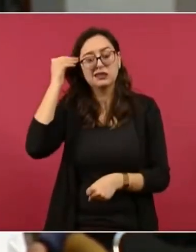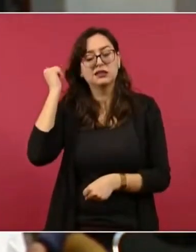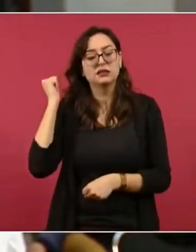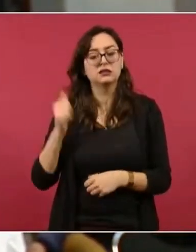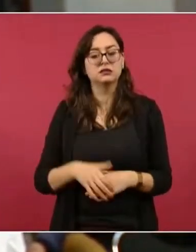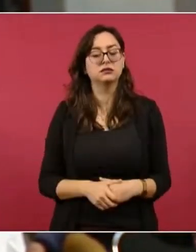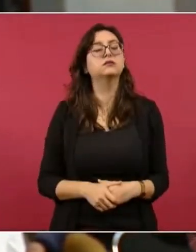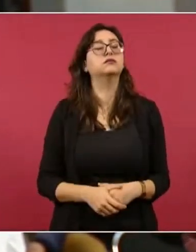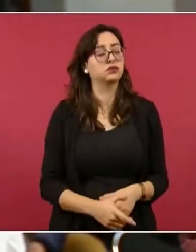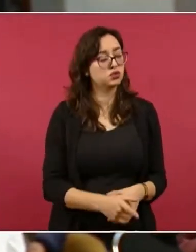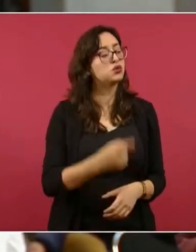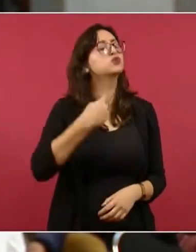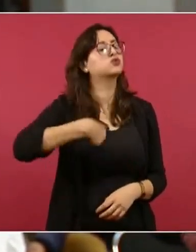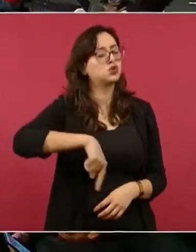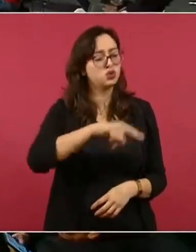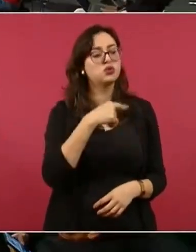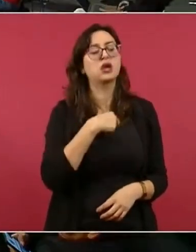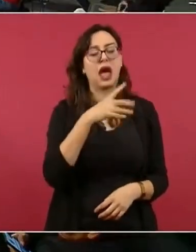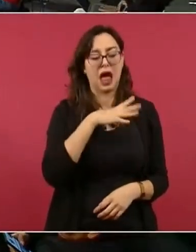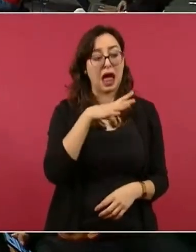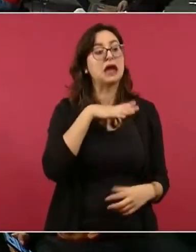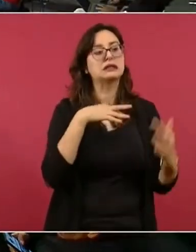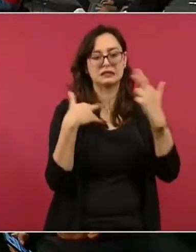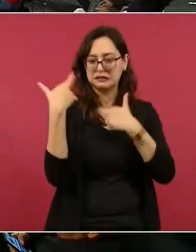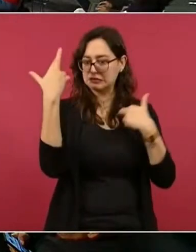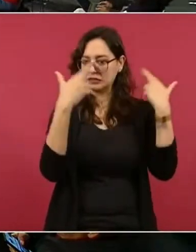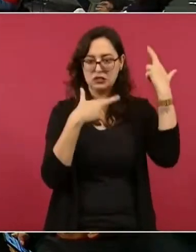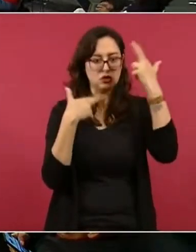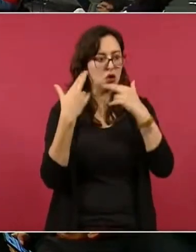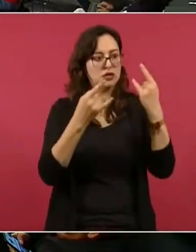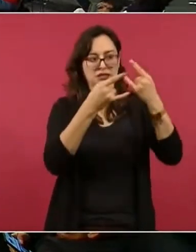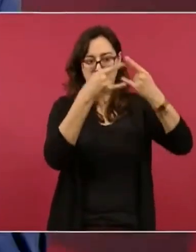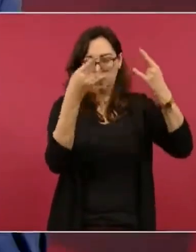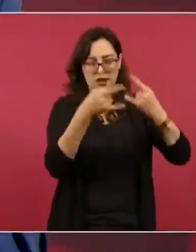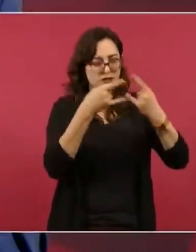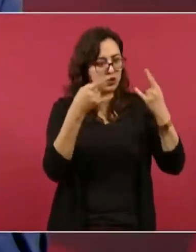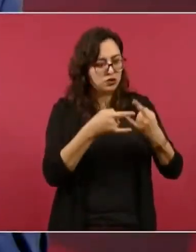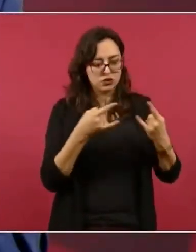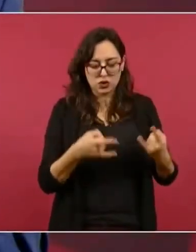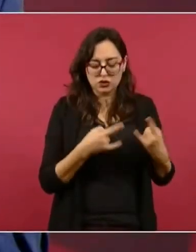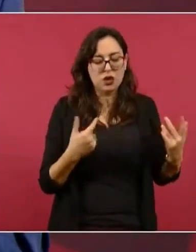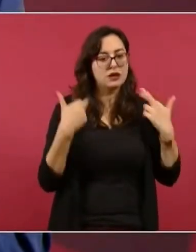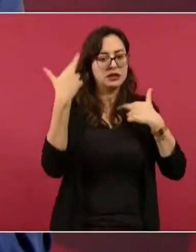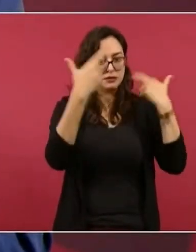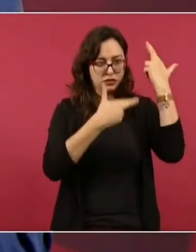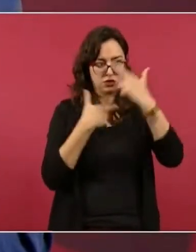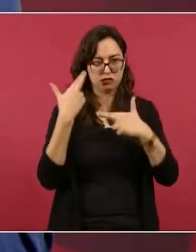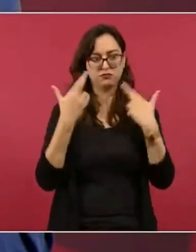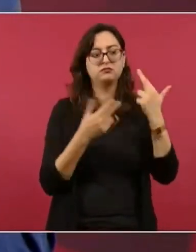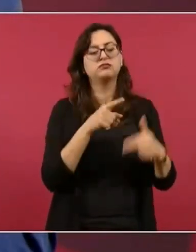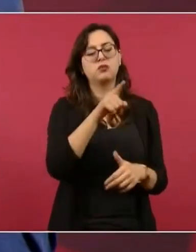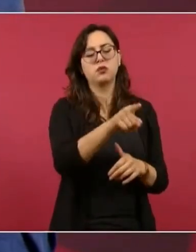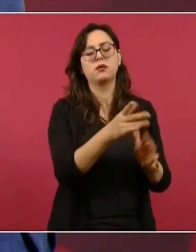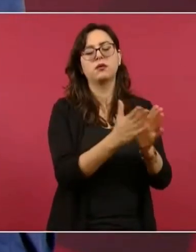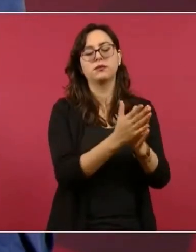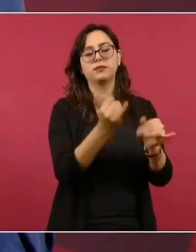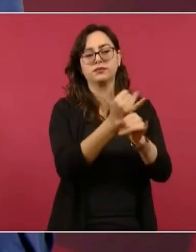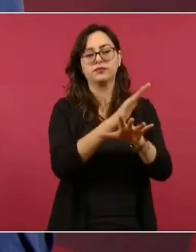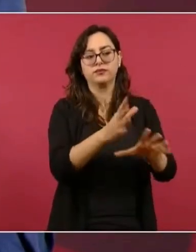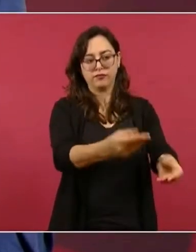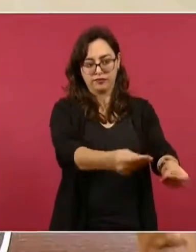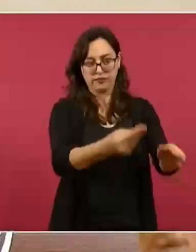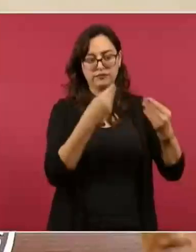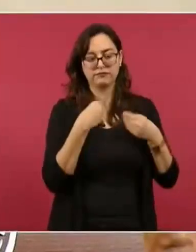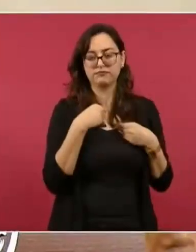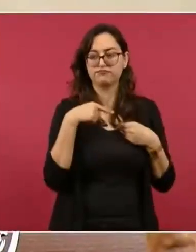estamos haciendo, y vamos a que este caso lo vea Rosa Isela Rodríguez,